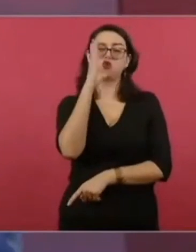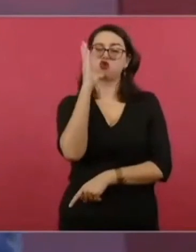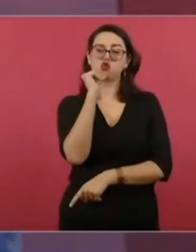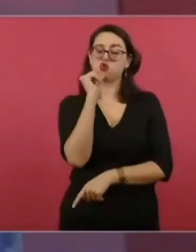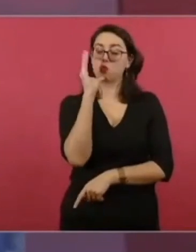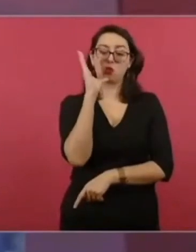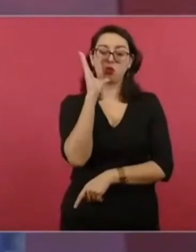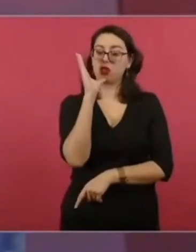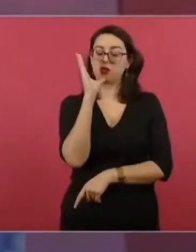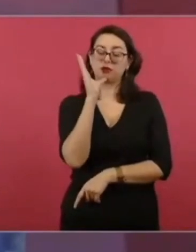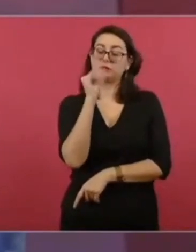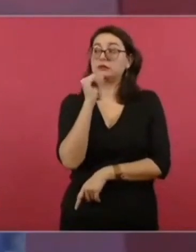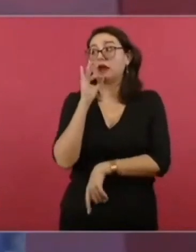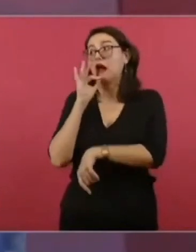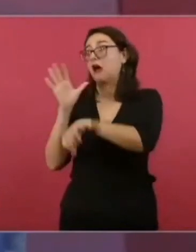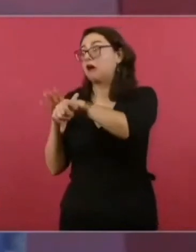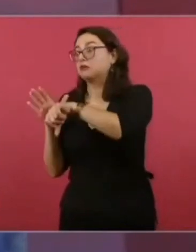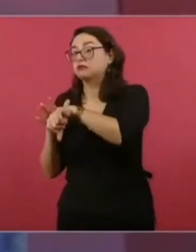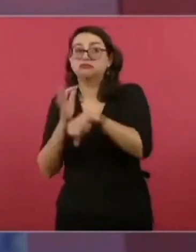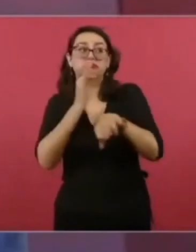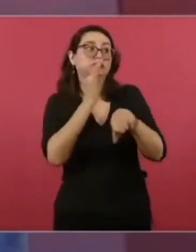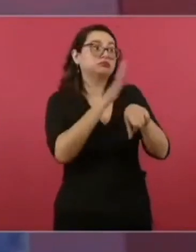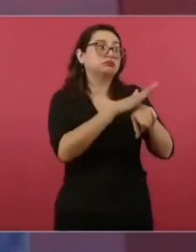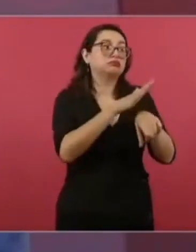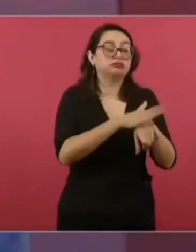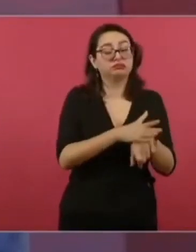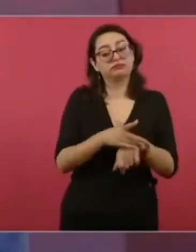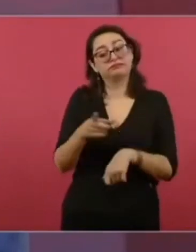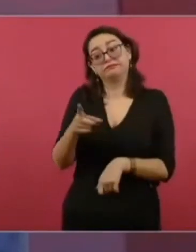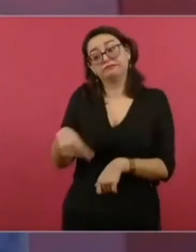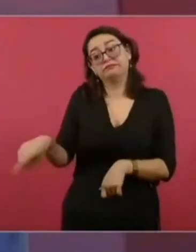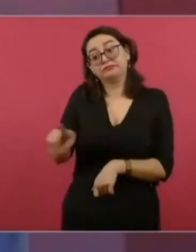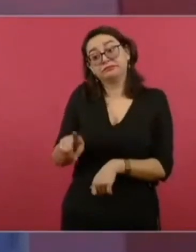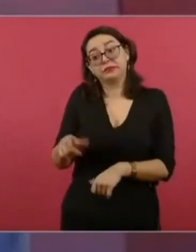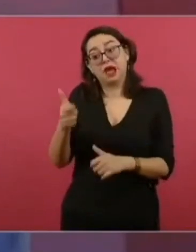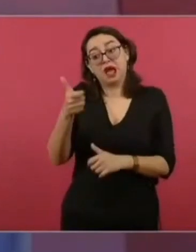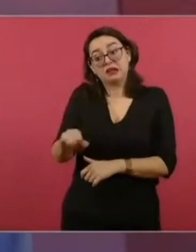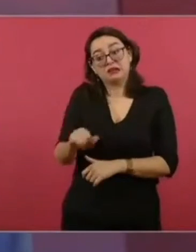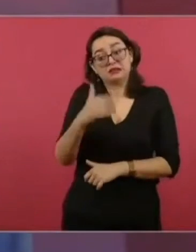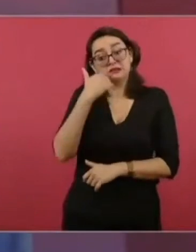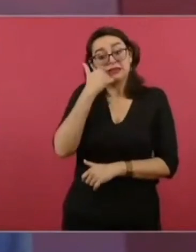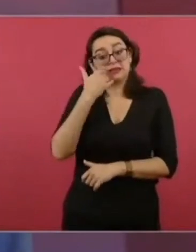No hay impunidad para nadie. Y